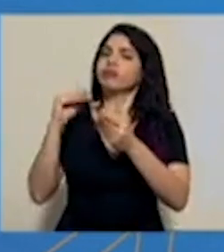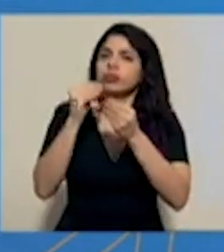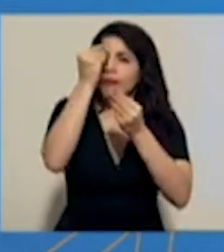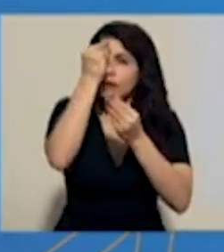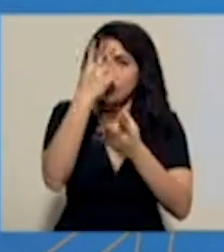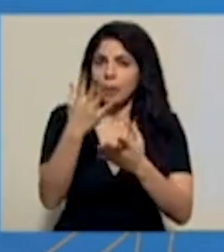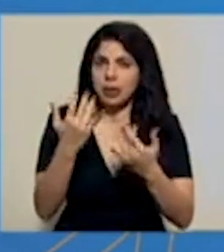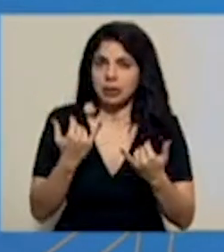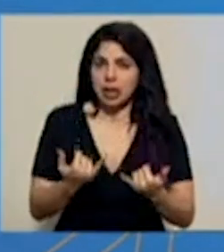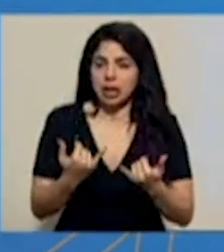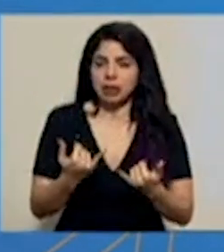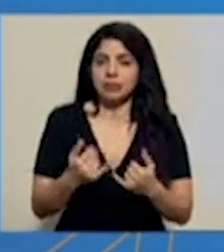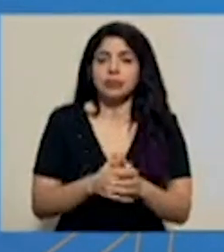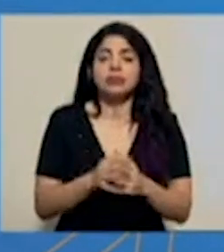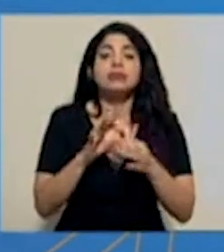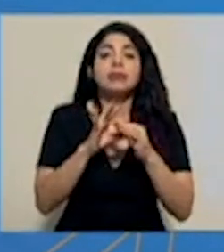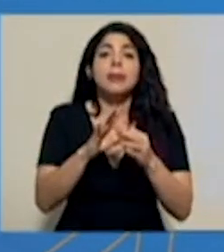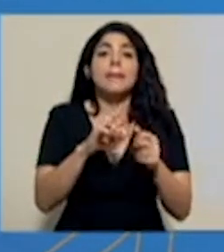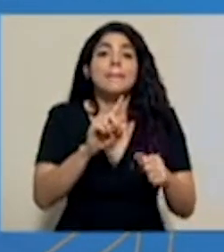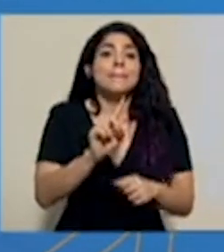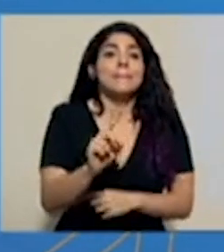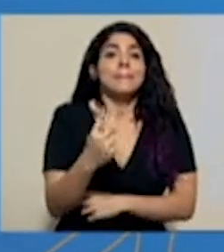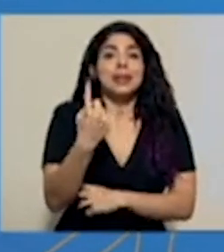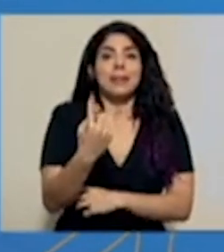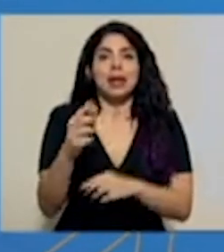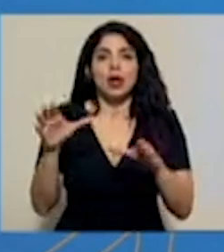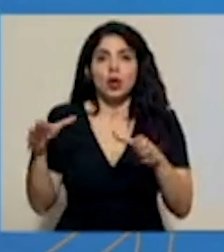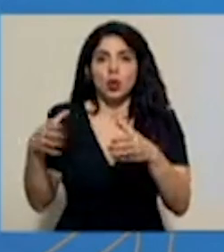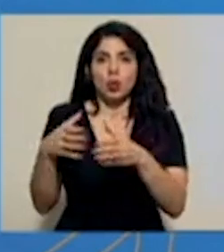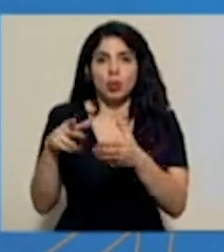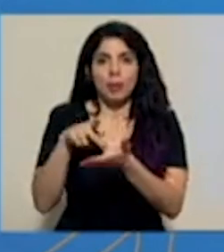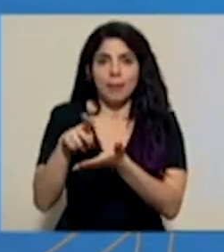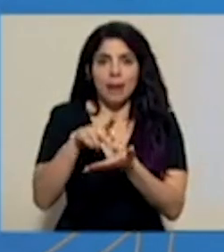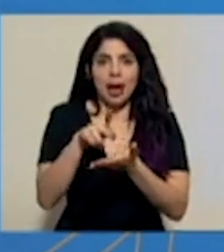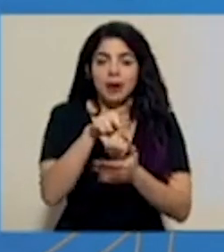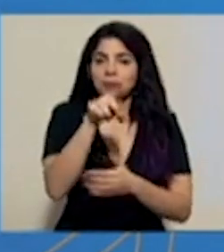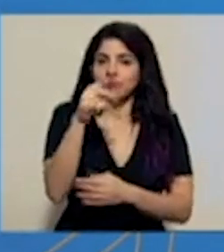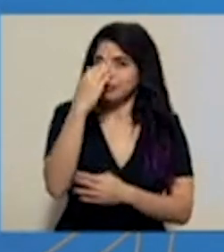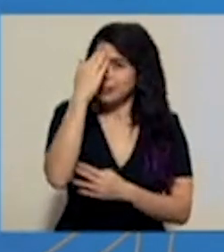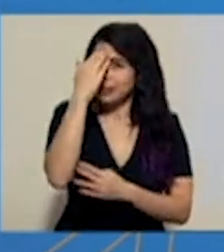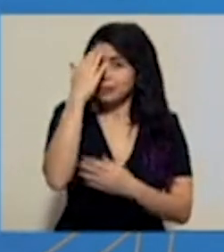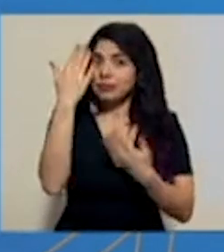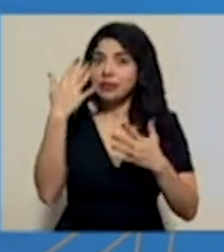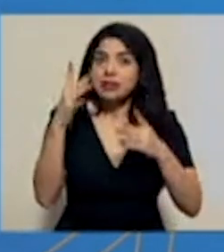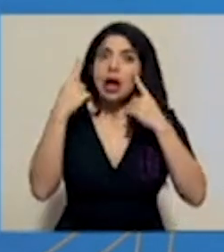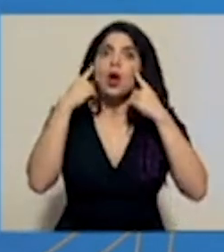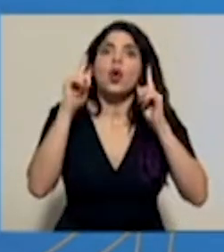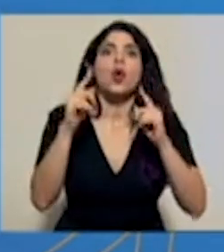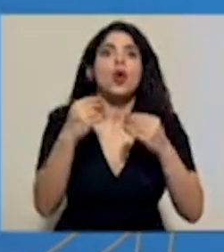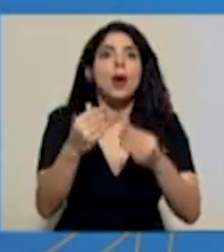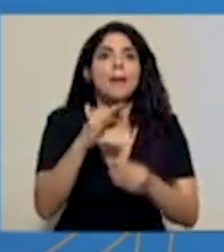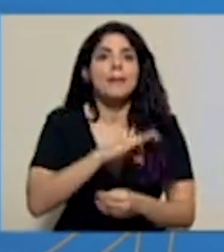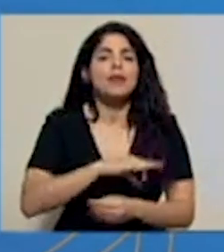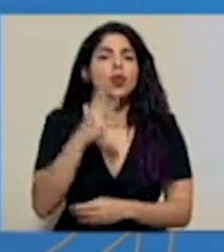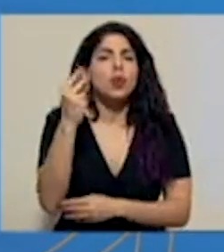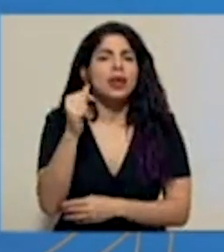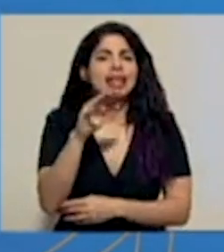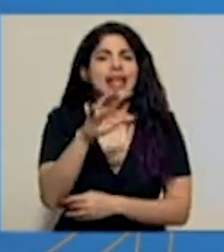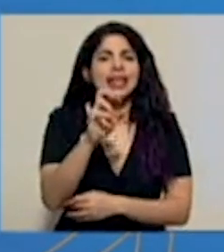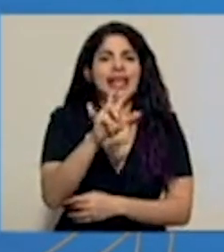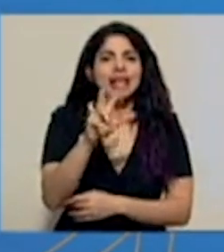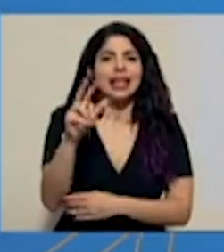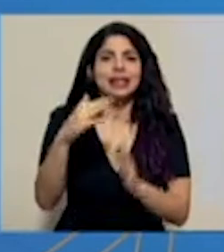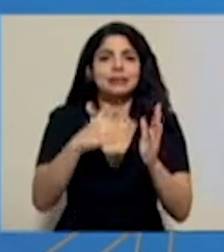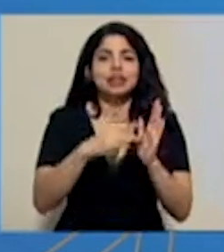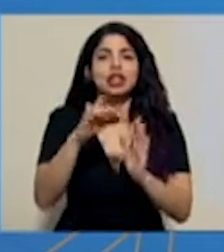al día de hoy con respecto al primer grupo de pagos. Sabemos que se logró beneficiar a 533